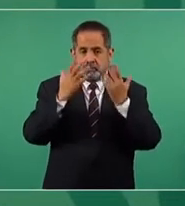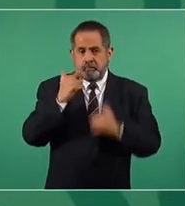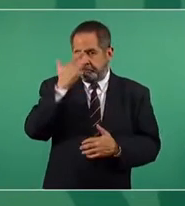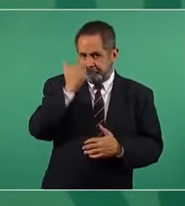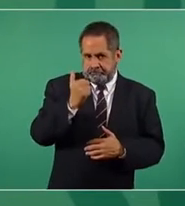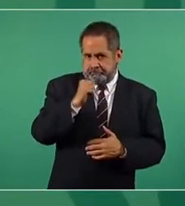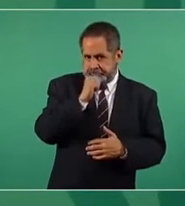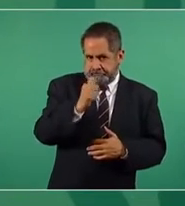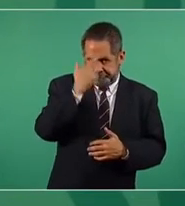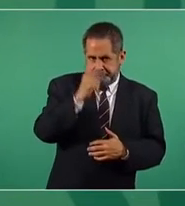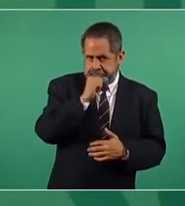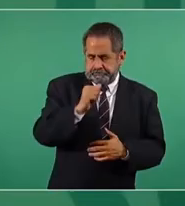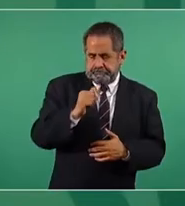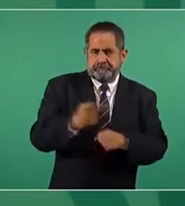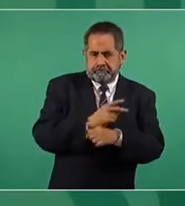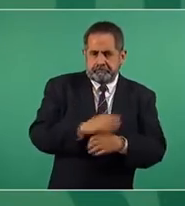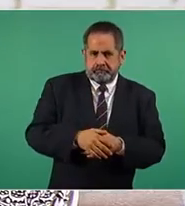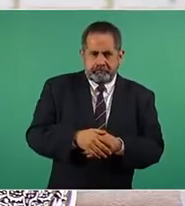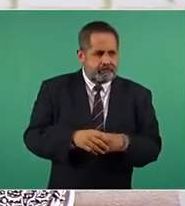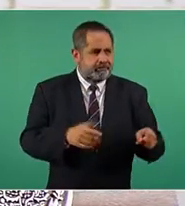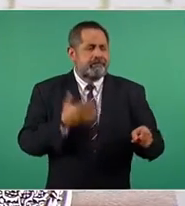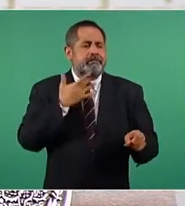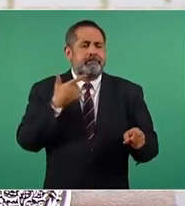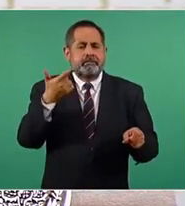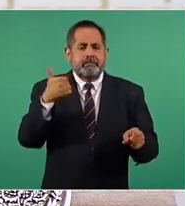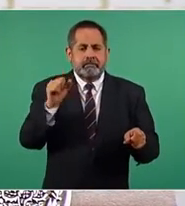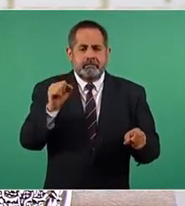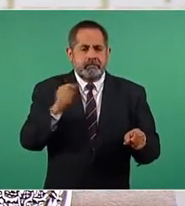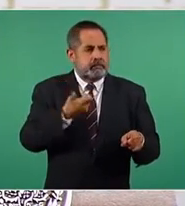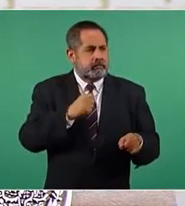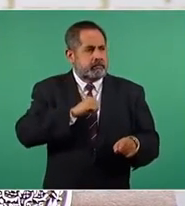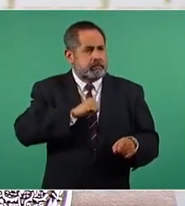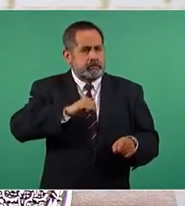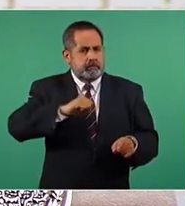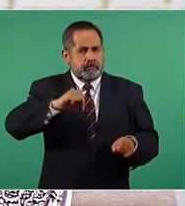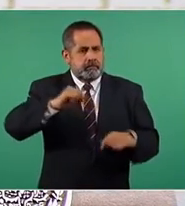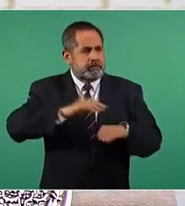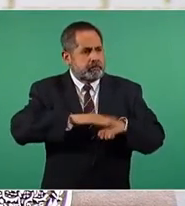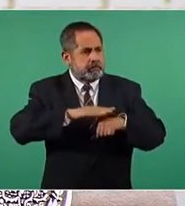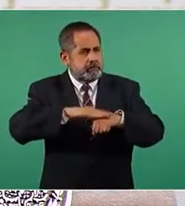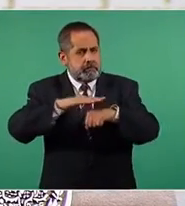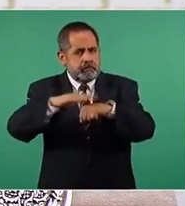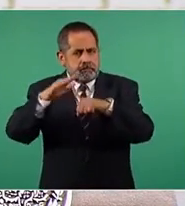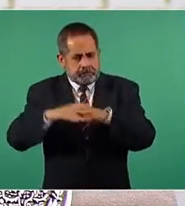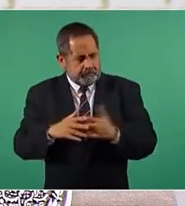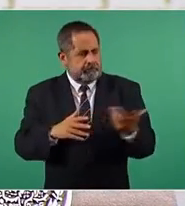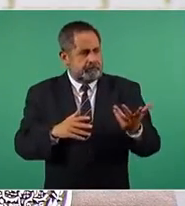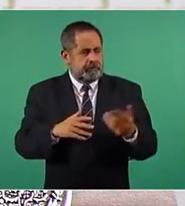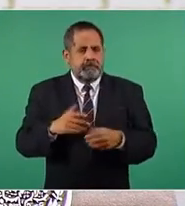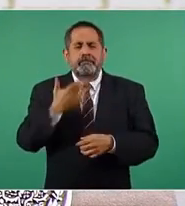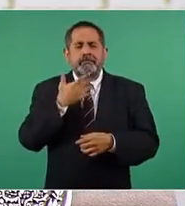Injustificadamente ha estado aumentando el precio del gas LP en el país